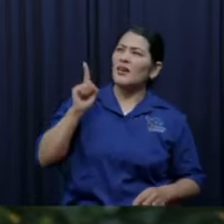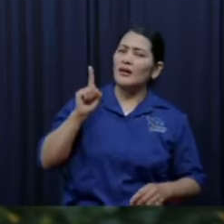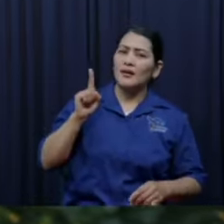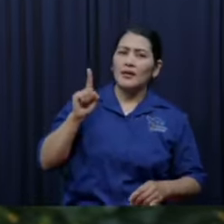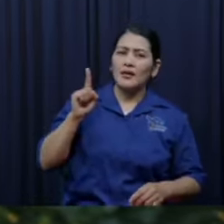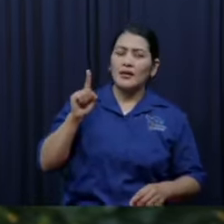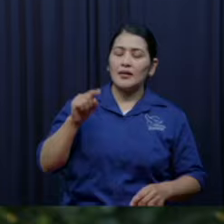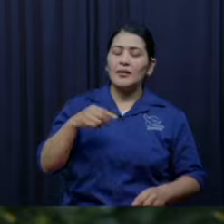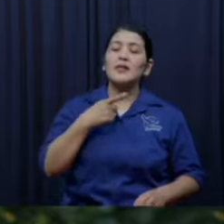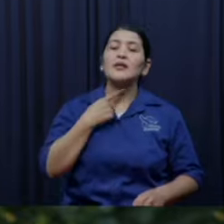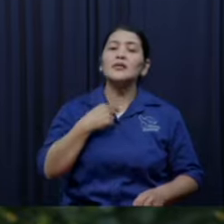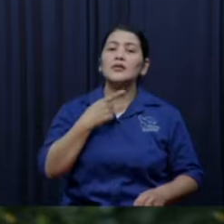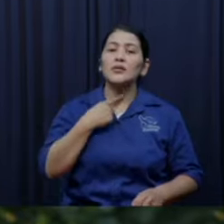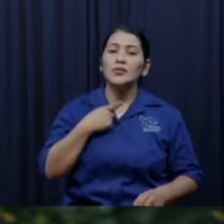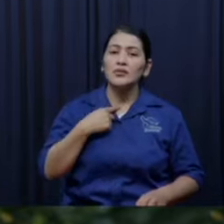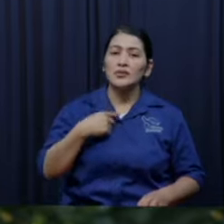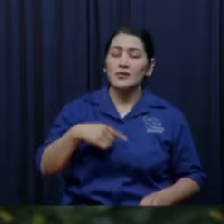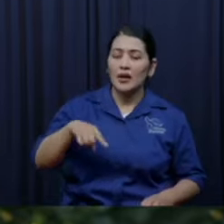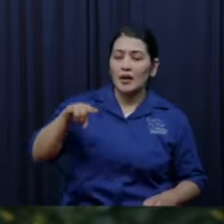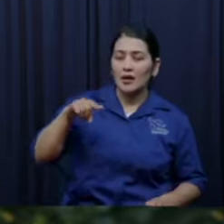que los persiga